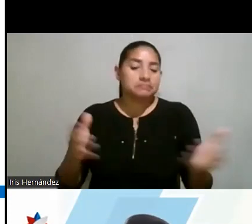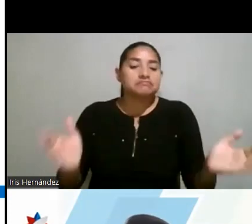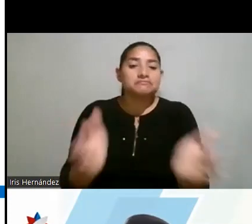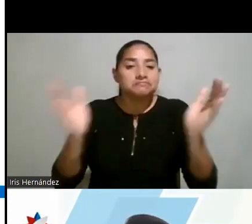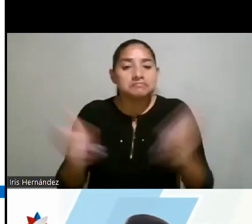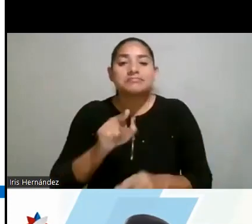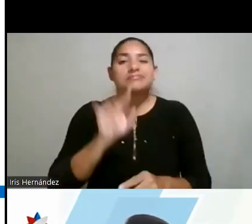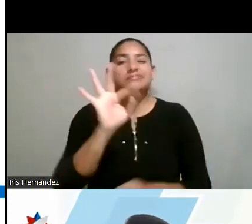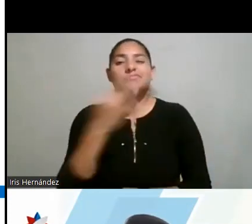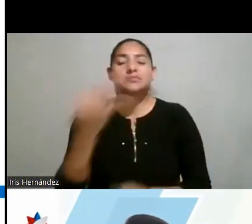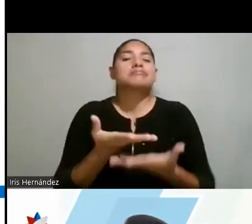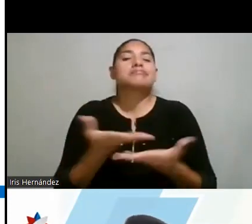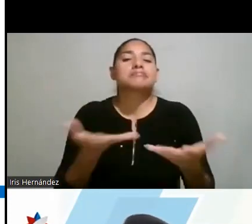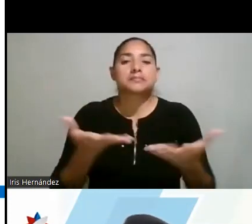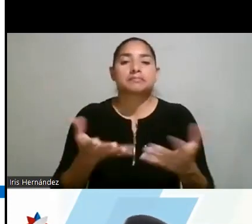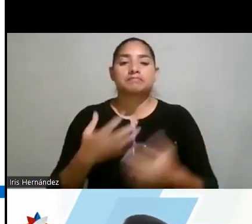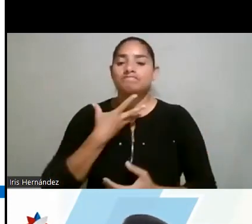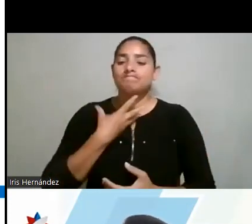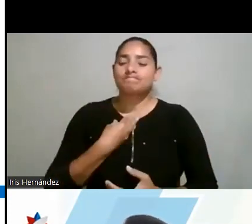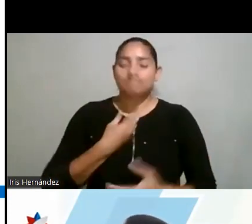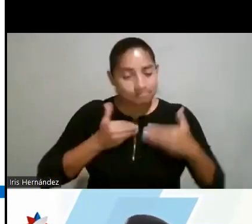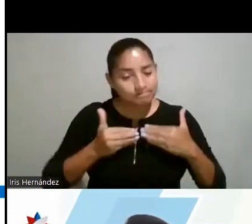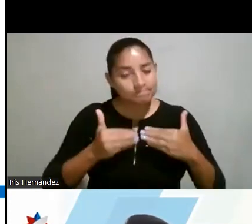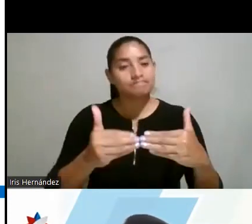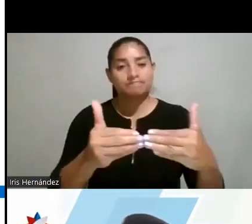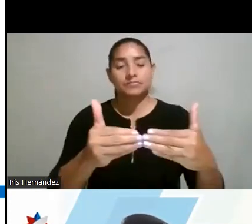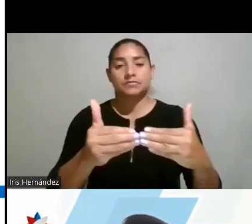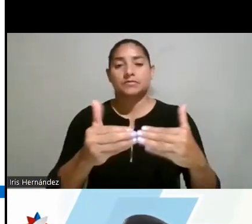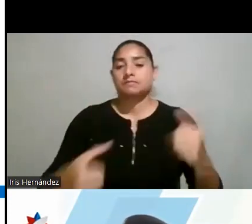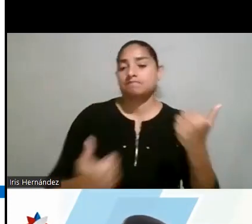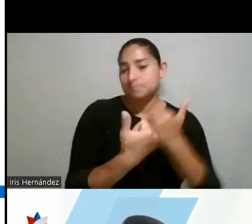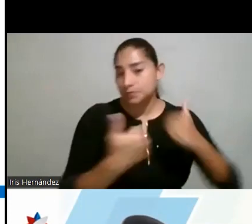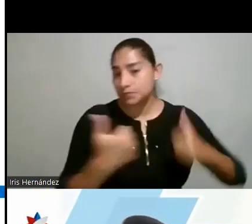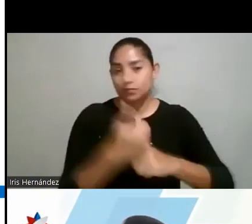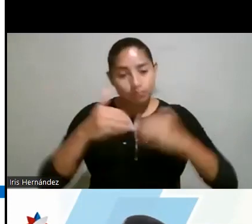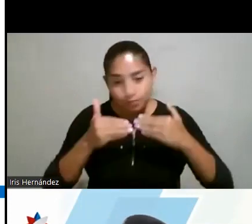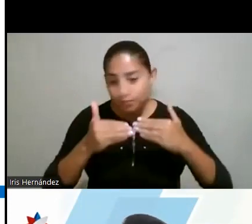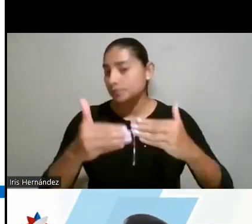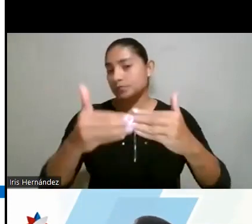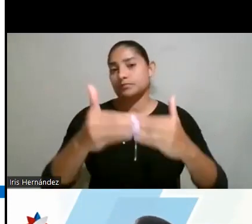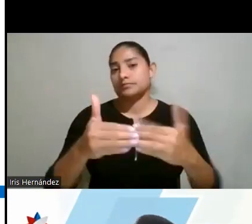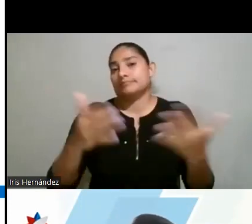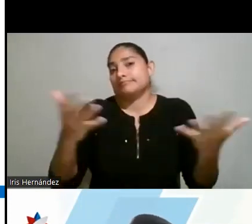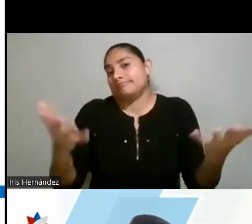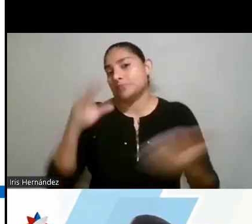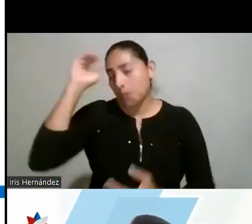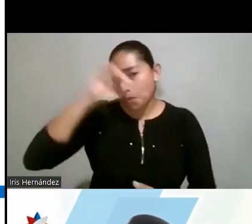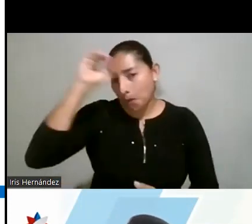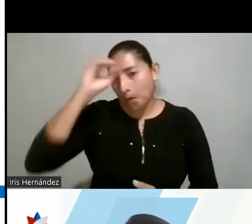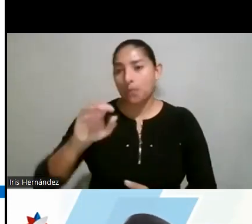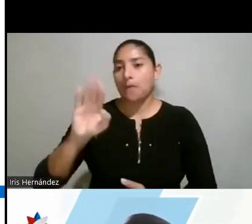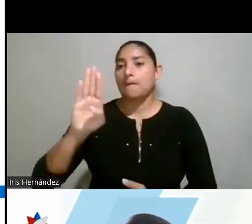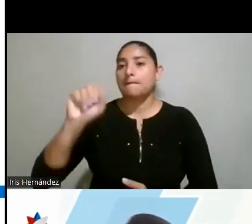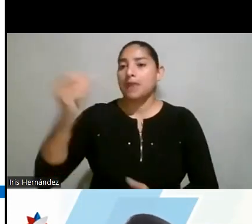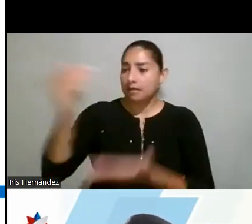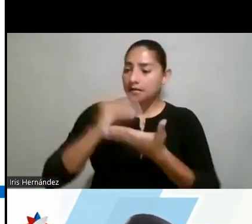así el deseo de continuar y el apoyo para poder continuar. Obviamente, becas y mecanismos de